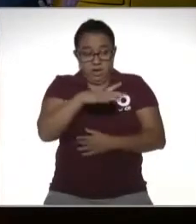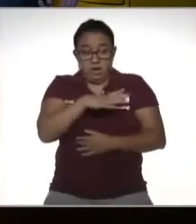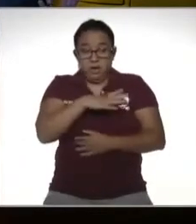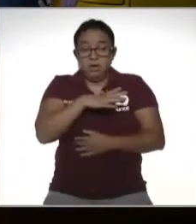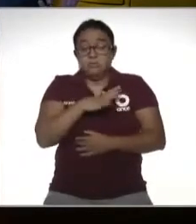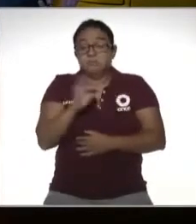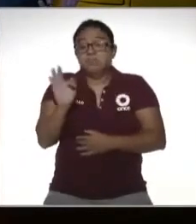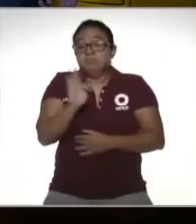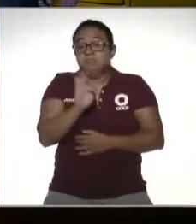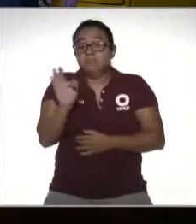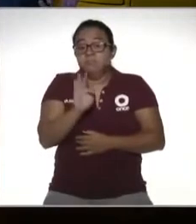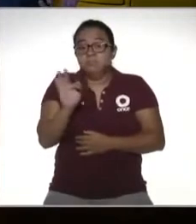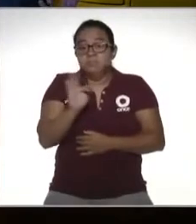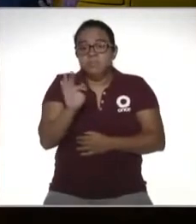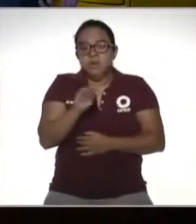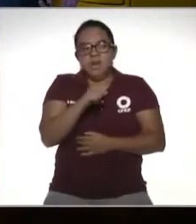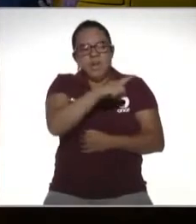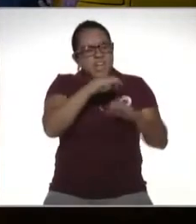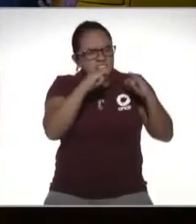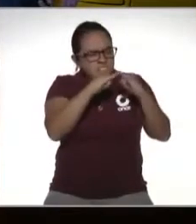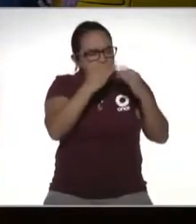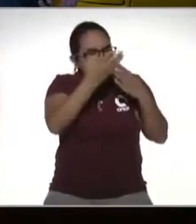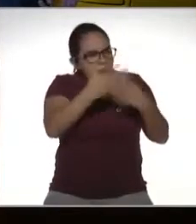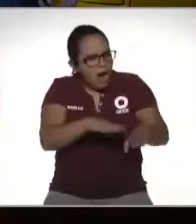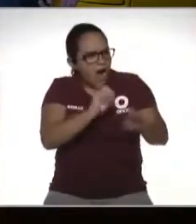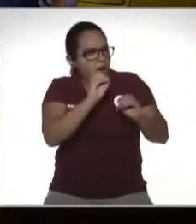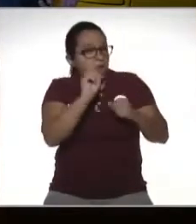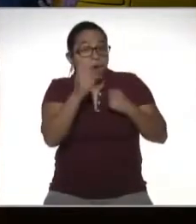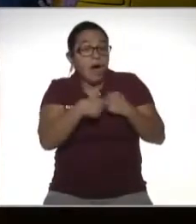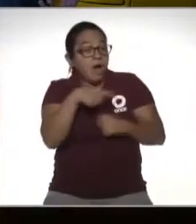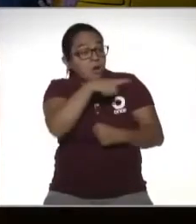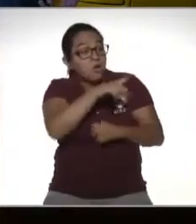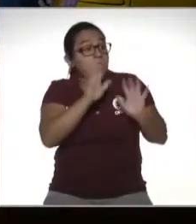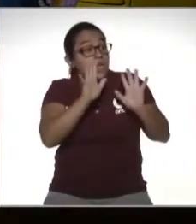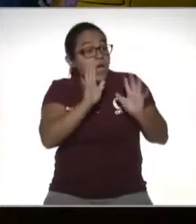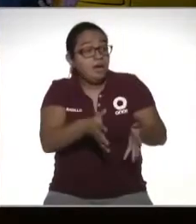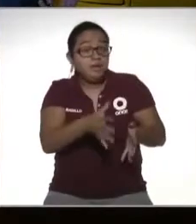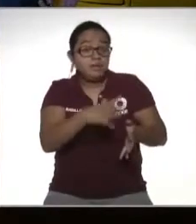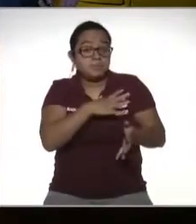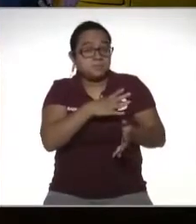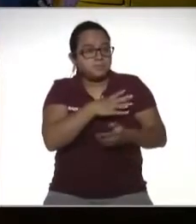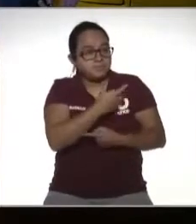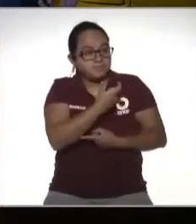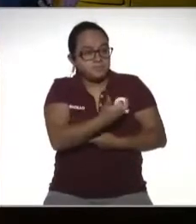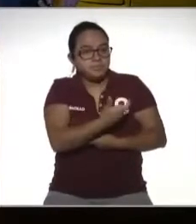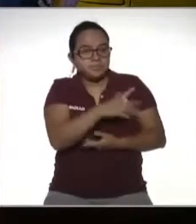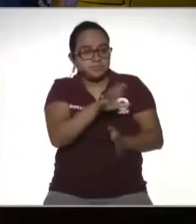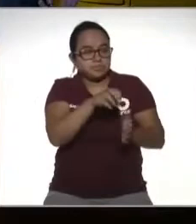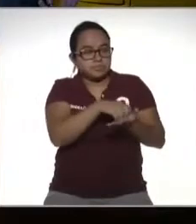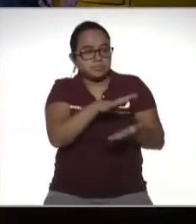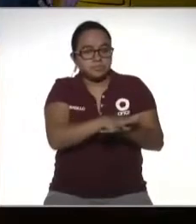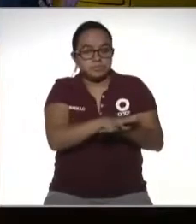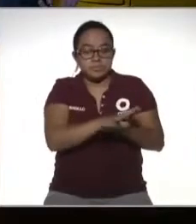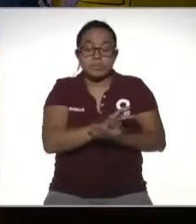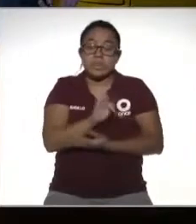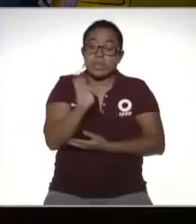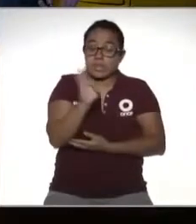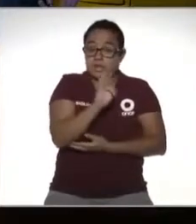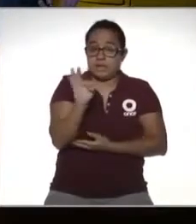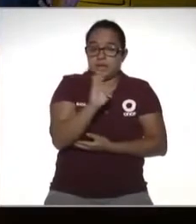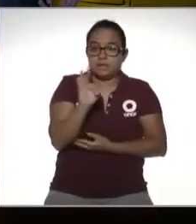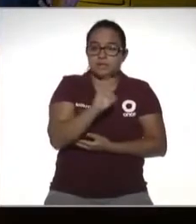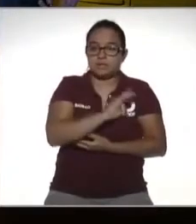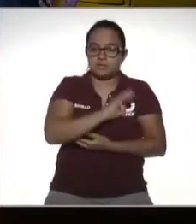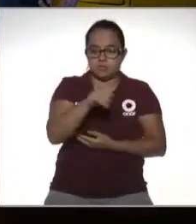que a lo mejor le pasó a una institución financiera de que tú ya estás que tienes una cuenta y que estás registrado inclusive puede tomar